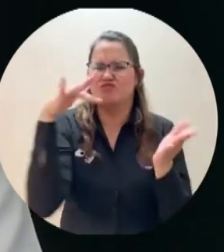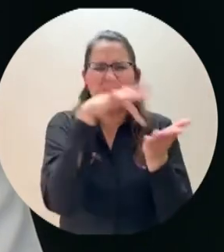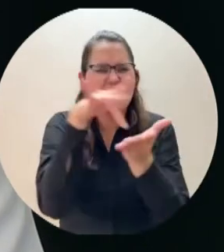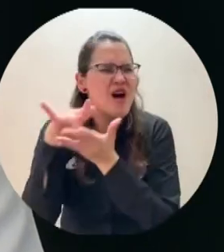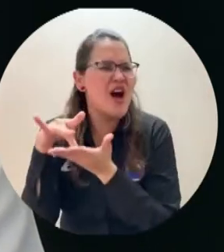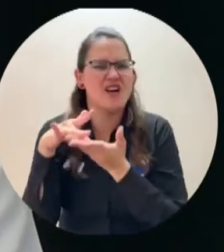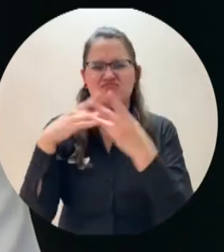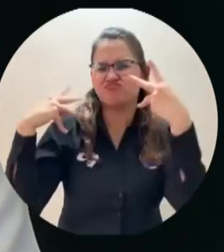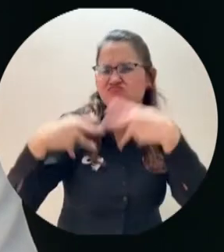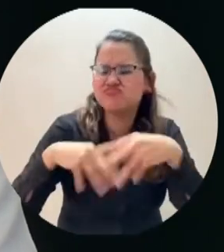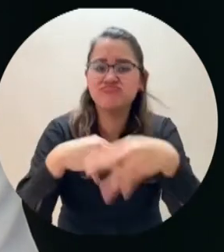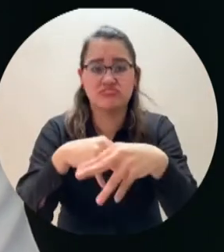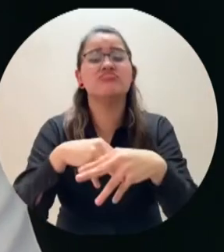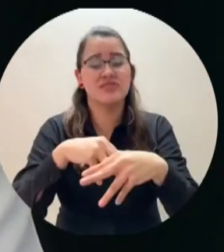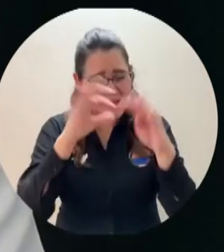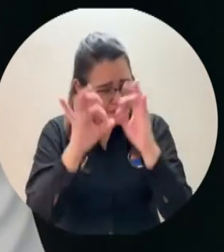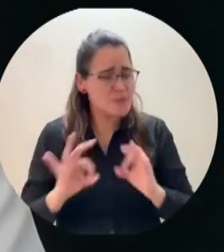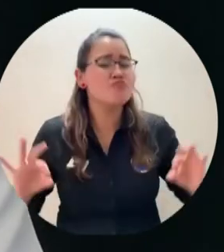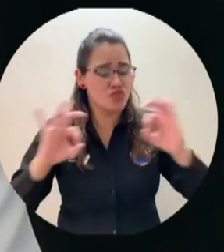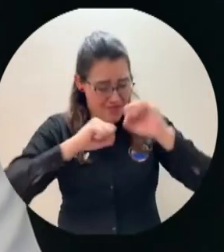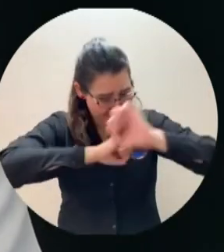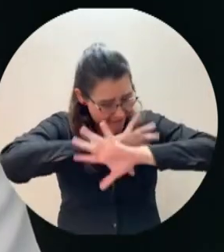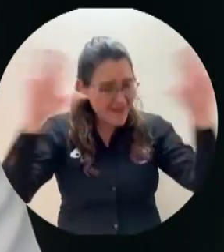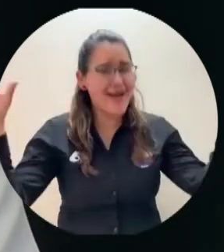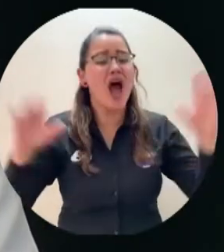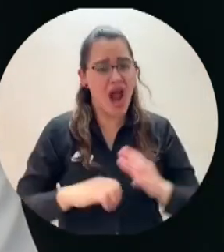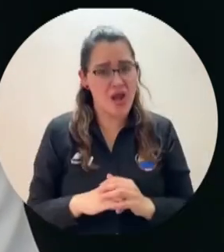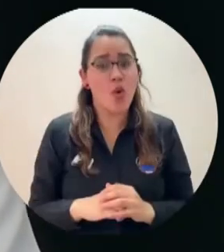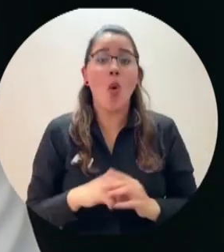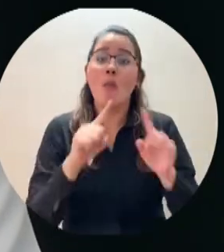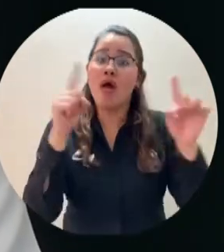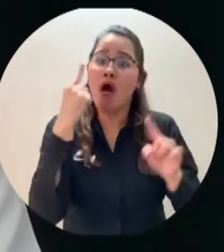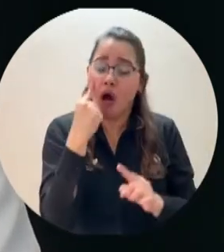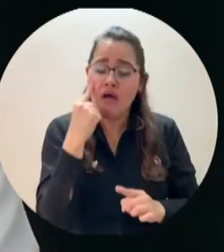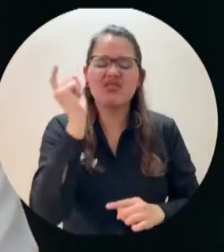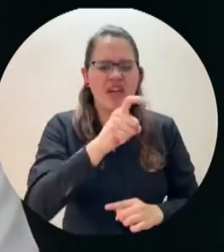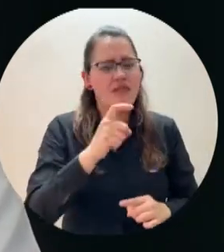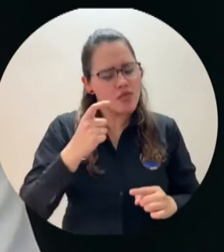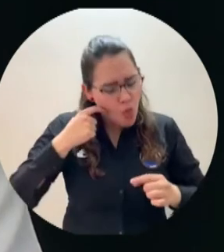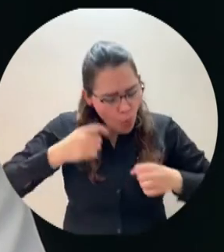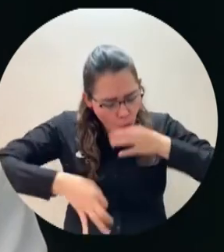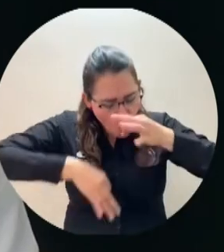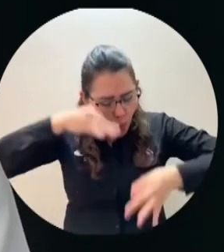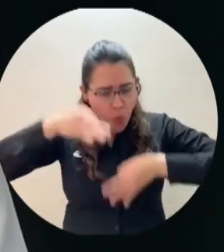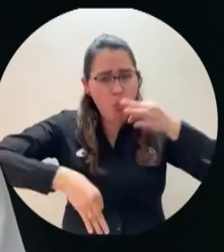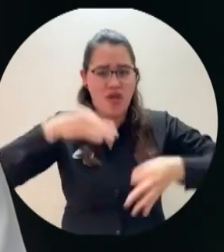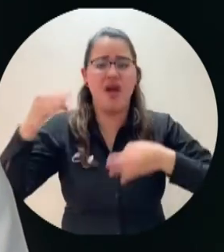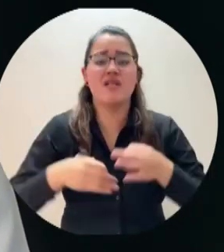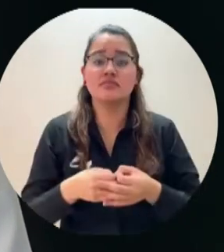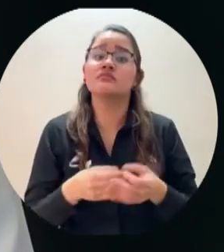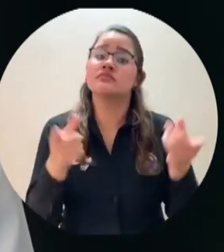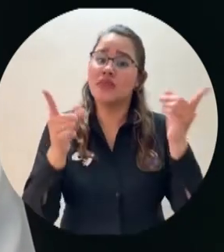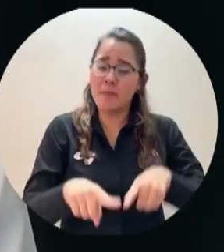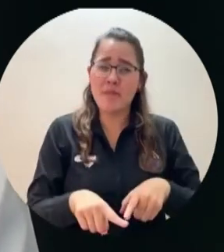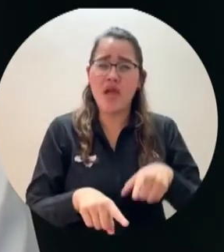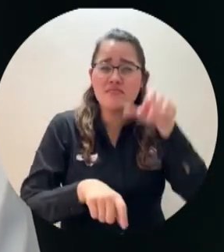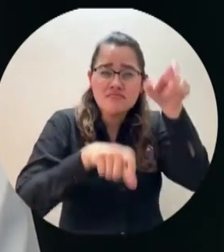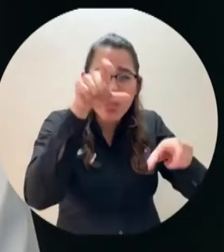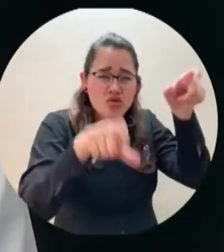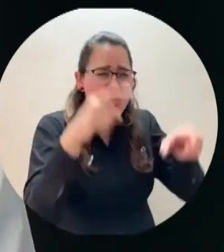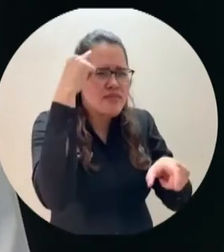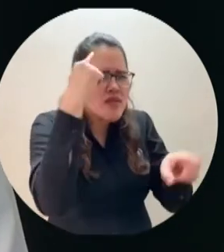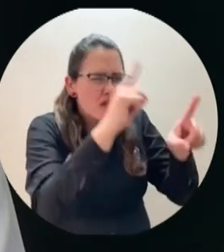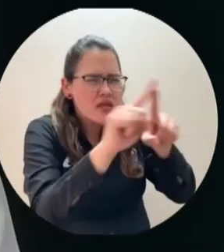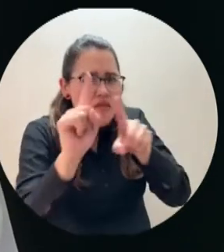pacífica y constructivamente salvaguardando nuestra integridad y nuestra salud y respetando al que piensa diferente, porque en la